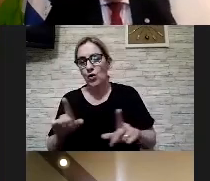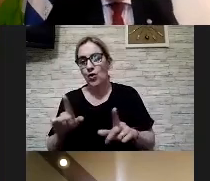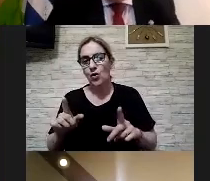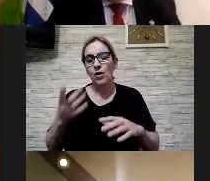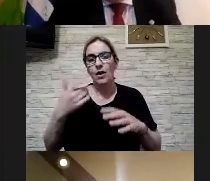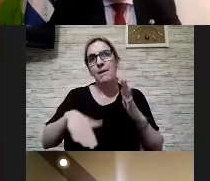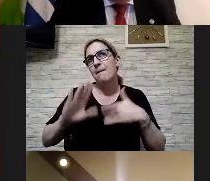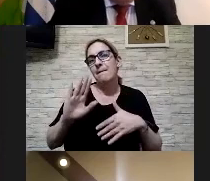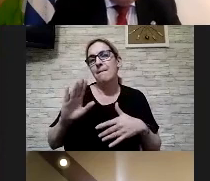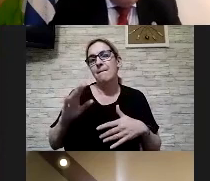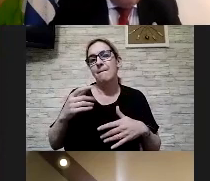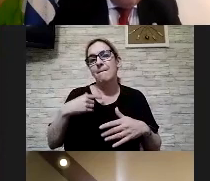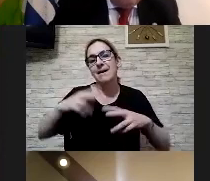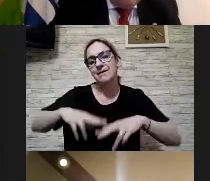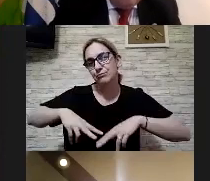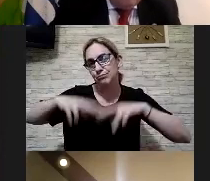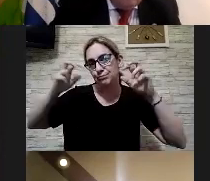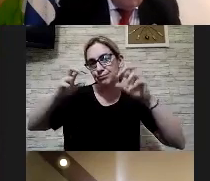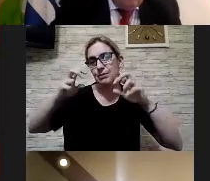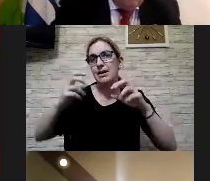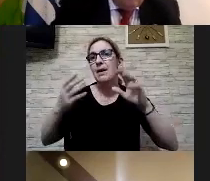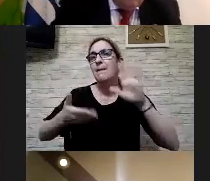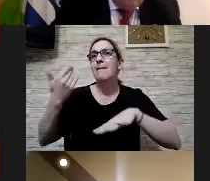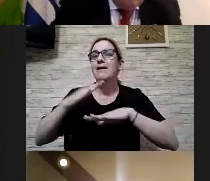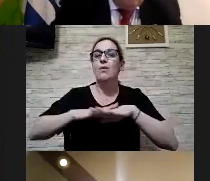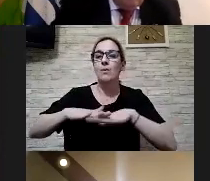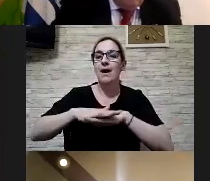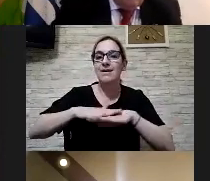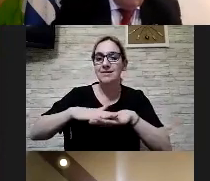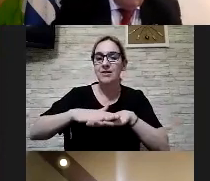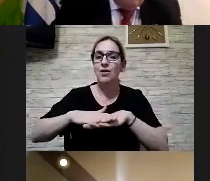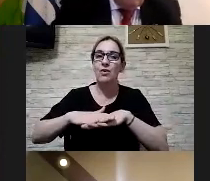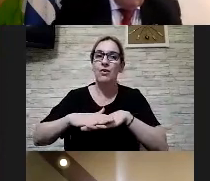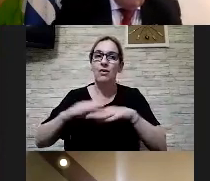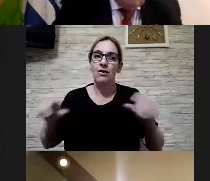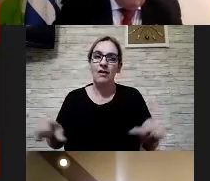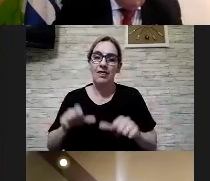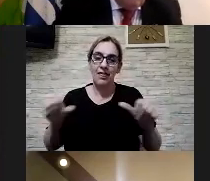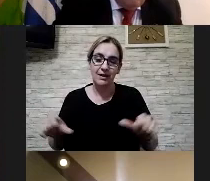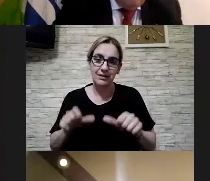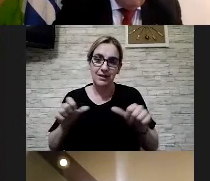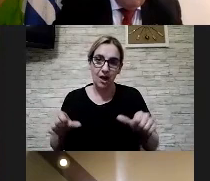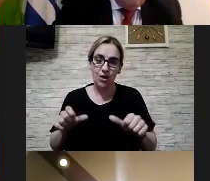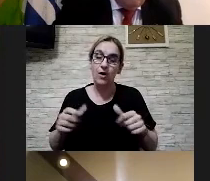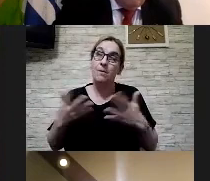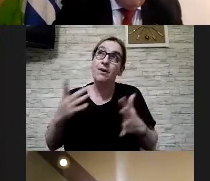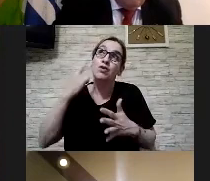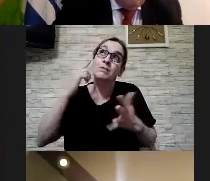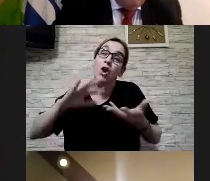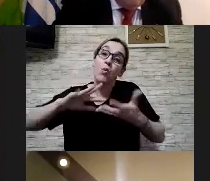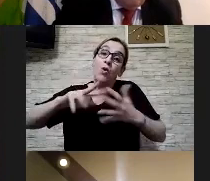de inspección va a ser obviamente diferente el alcance pero bueno yo creo que de alguna forma